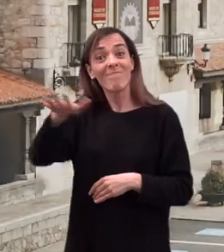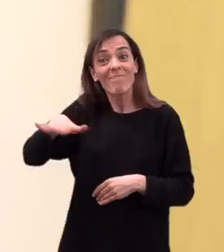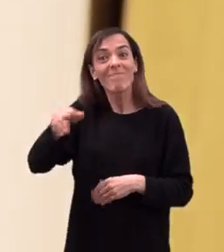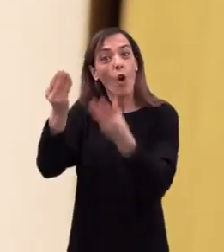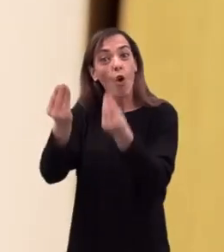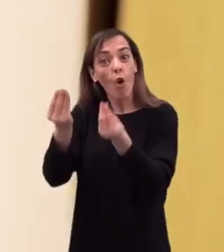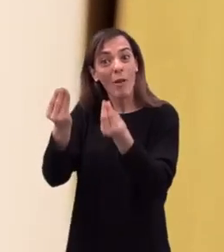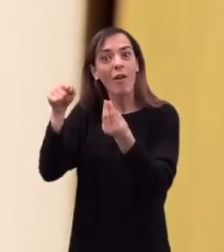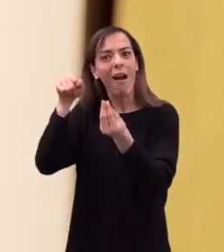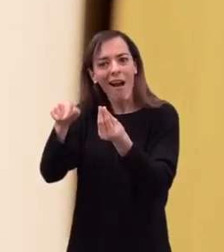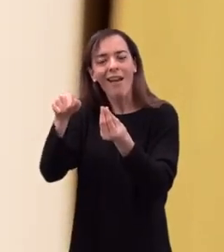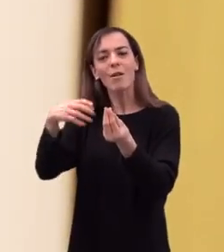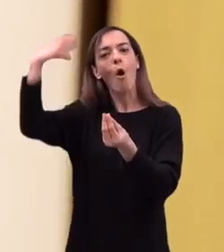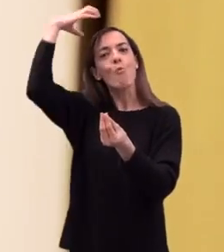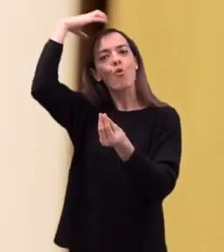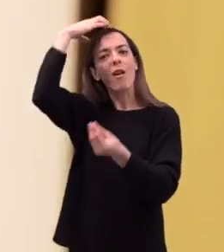hispánica.